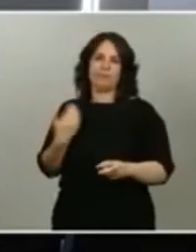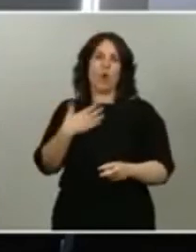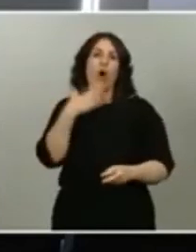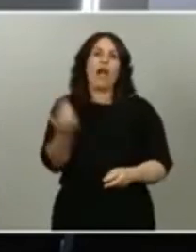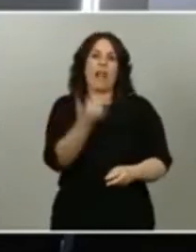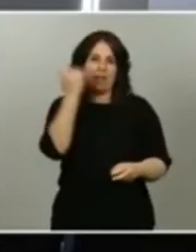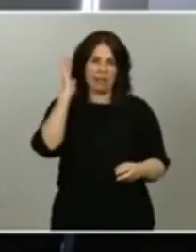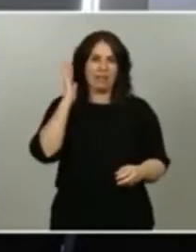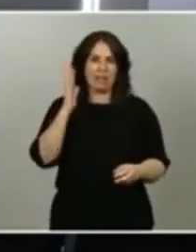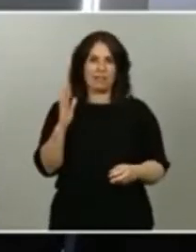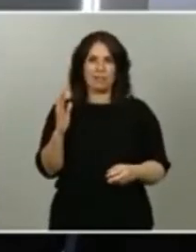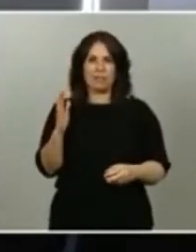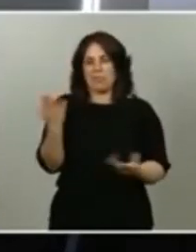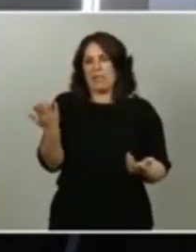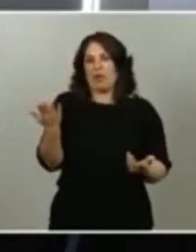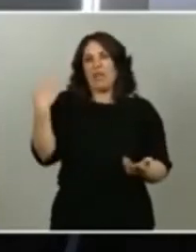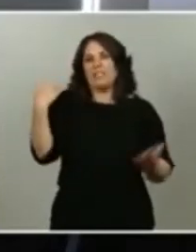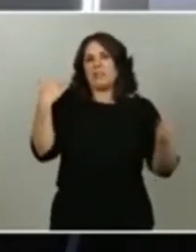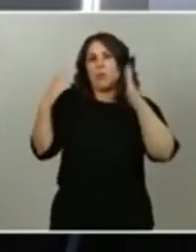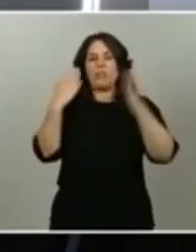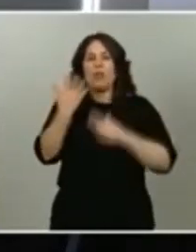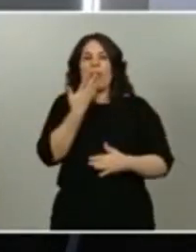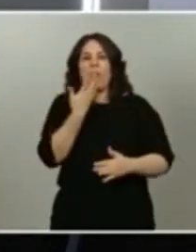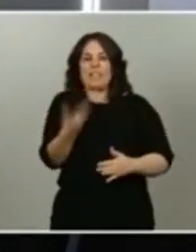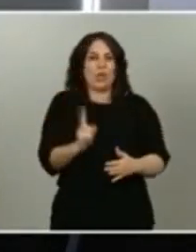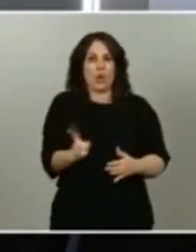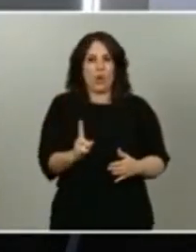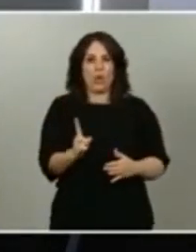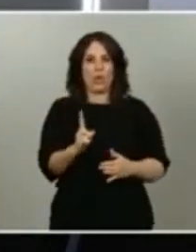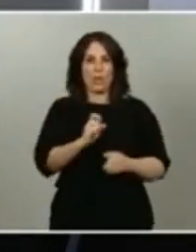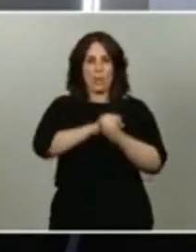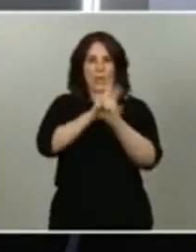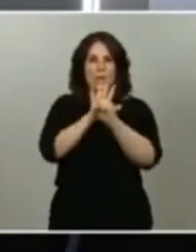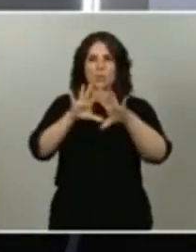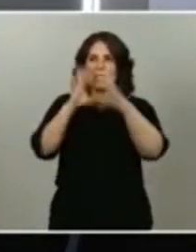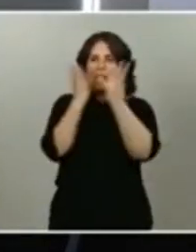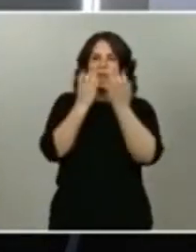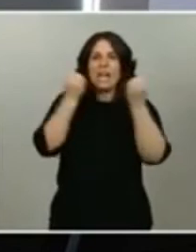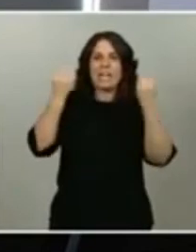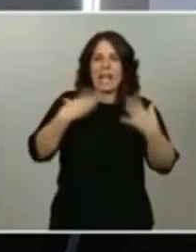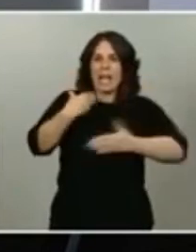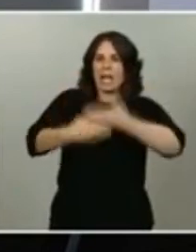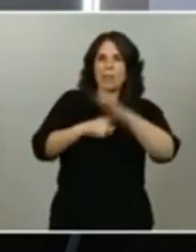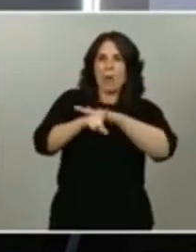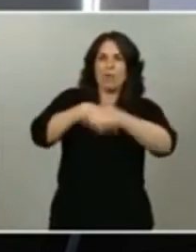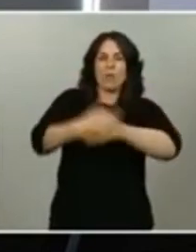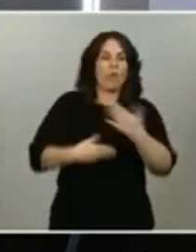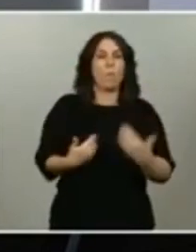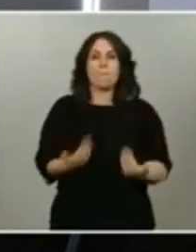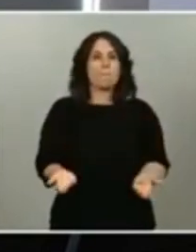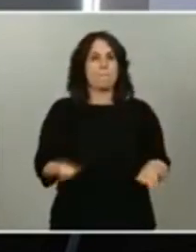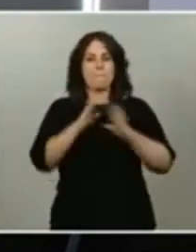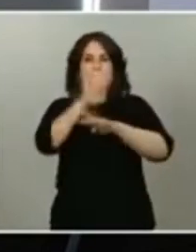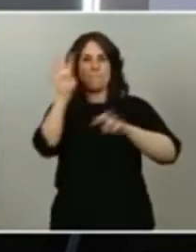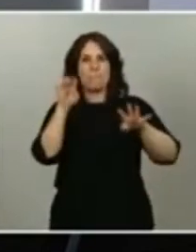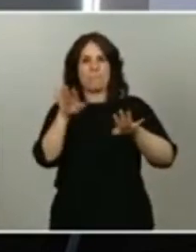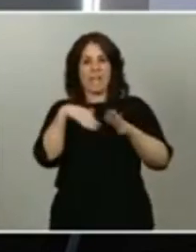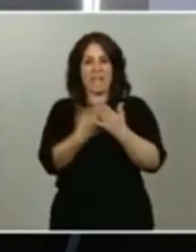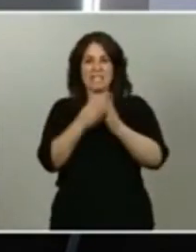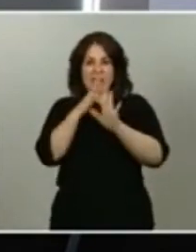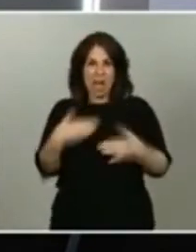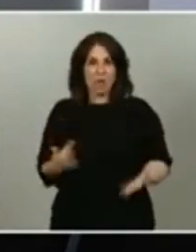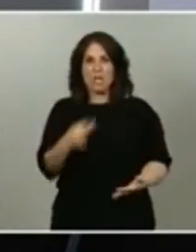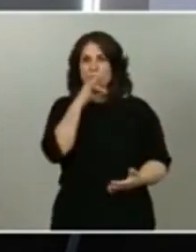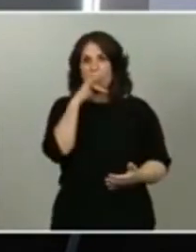en los que desconocíamos el comportamiento de un virus a nivel internacional no sabíamos ni todavía sabemos del todo cómo se produce su